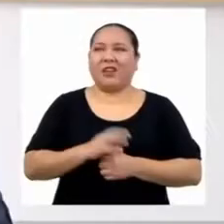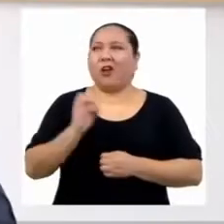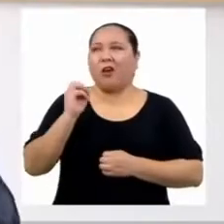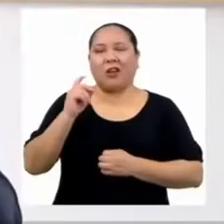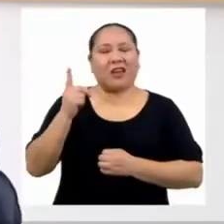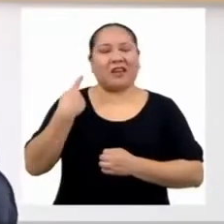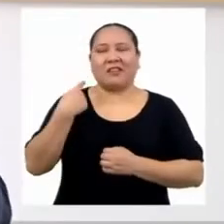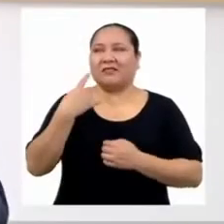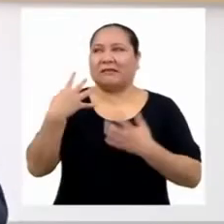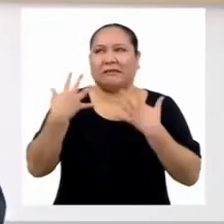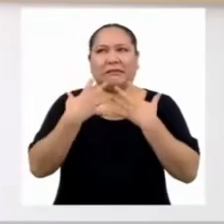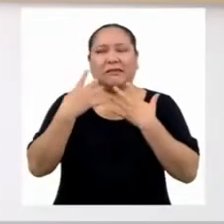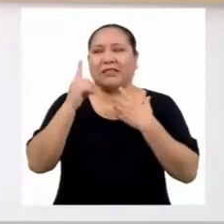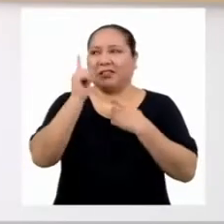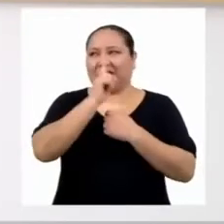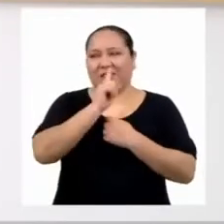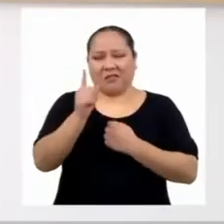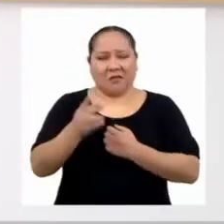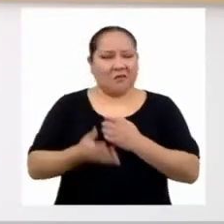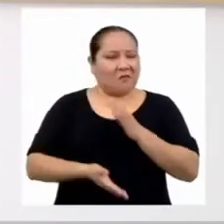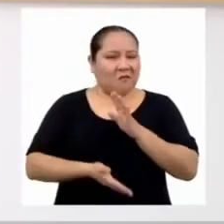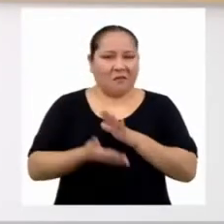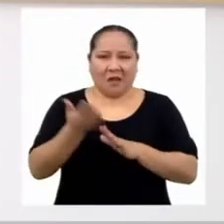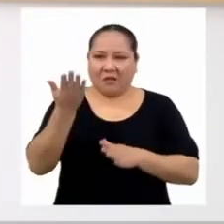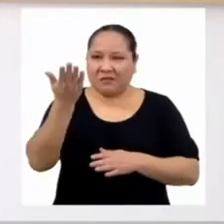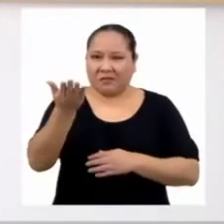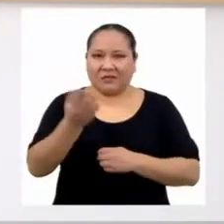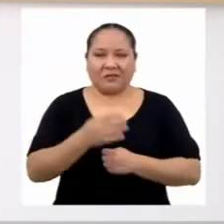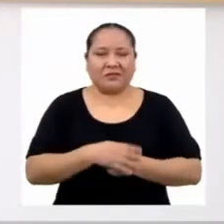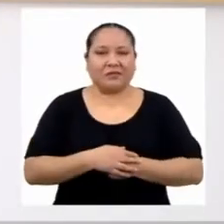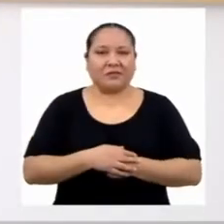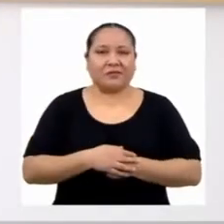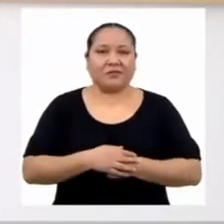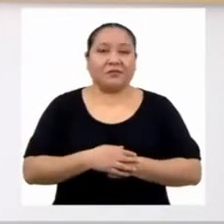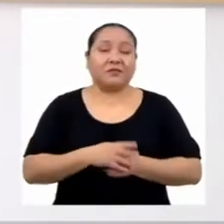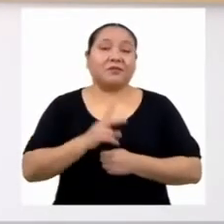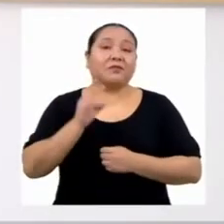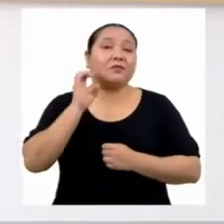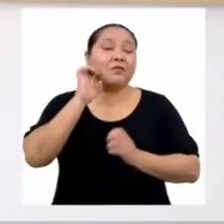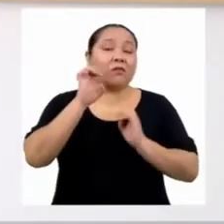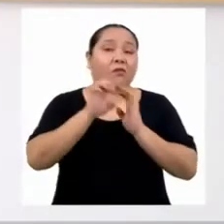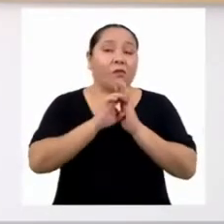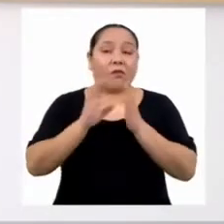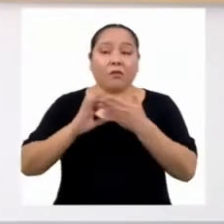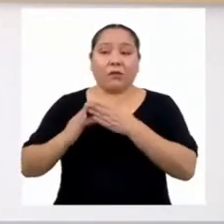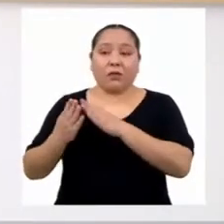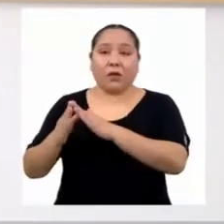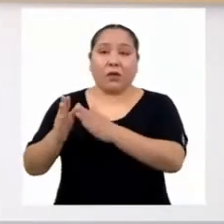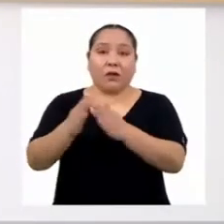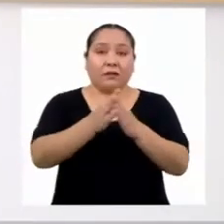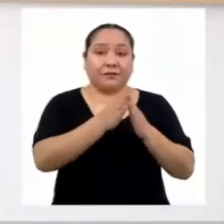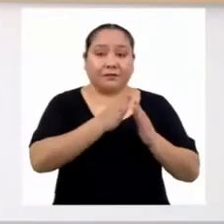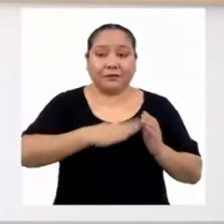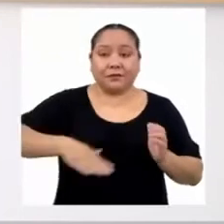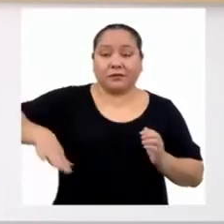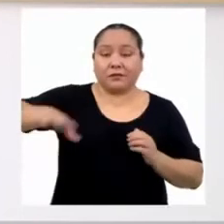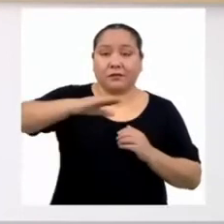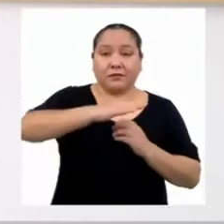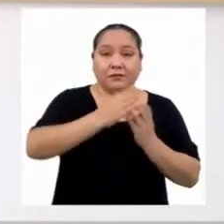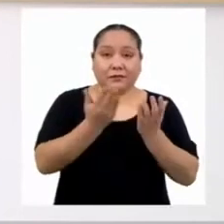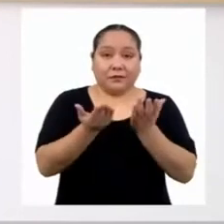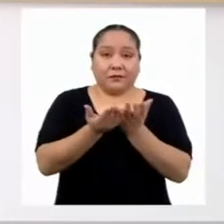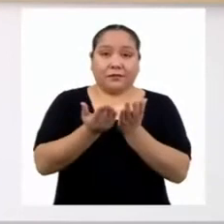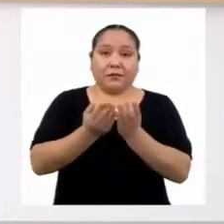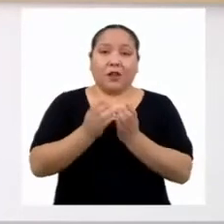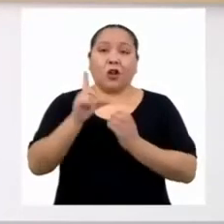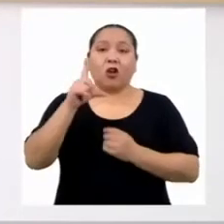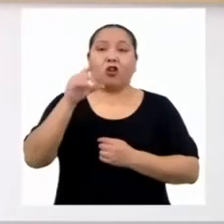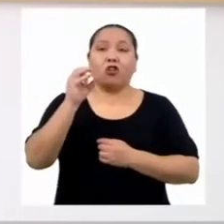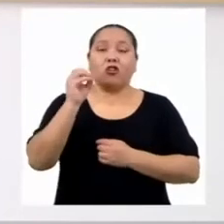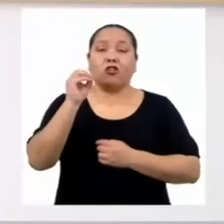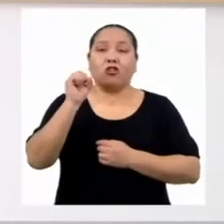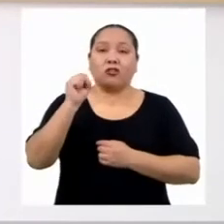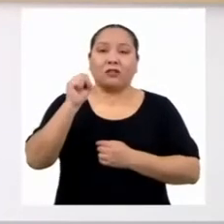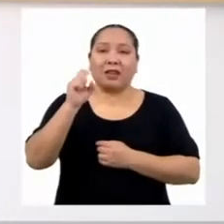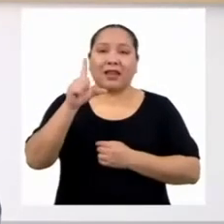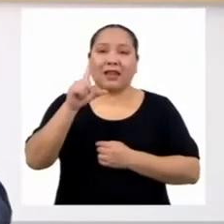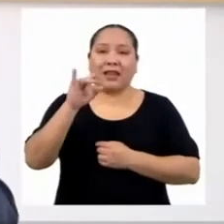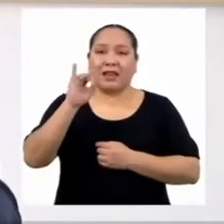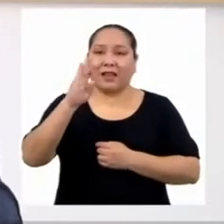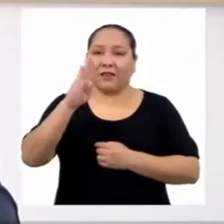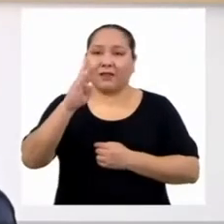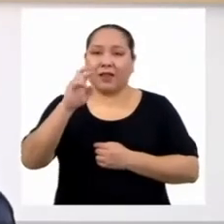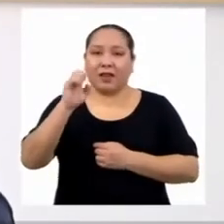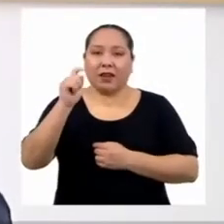con miedo. Te pongo el siguiente ejemplo. Si en la comunidad educativa de la institución educativa Los Libertadores hay 500 personas,